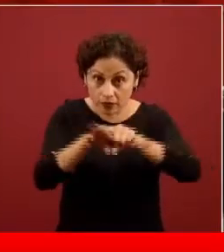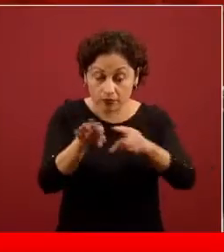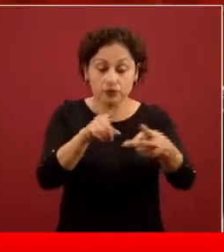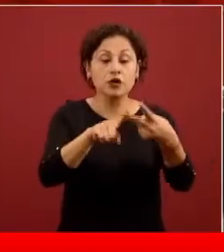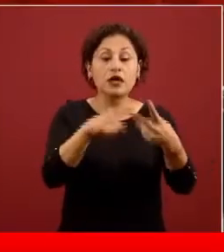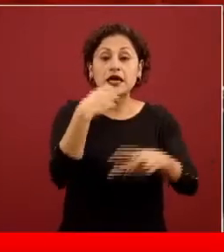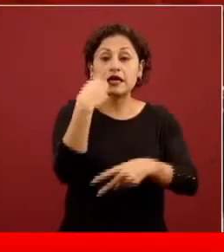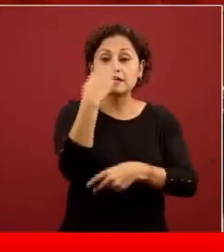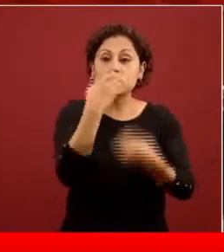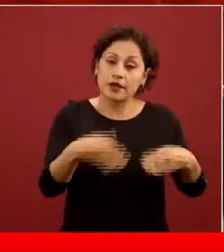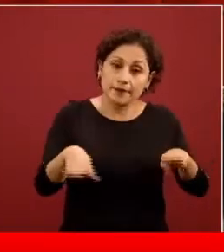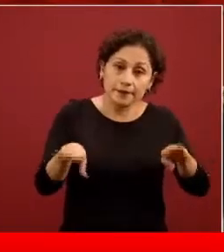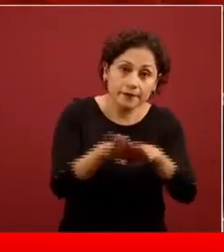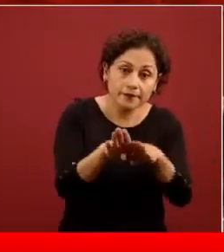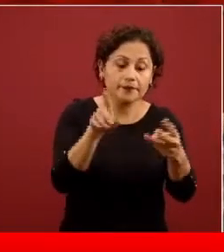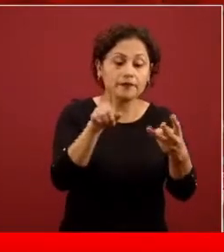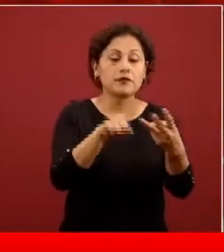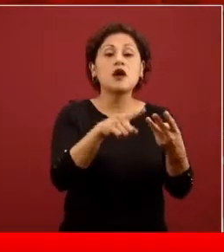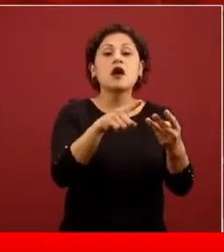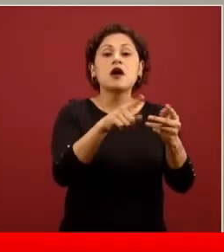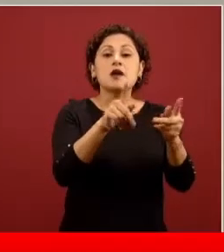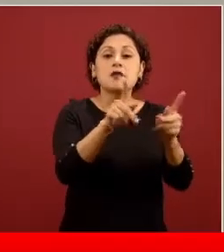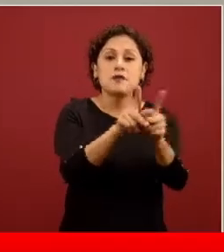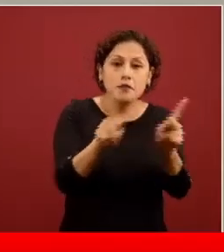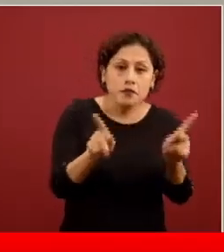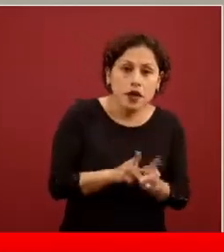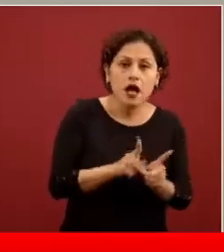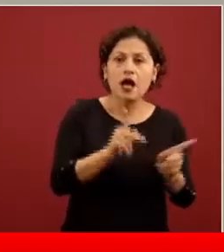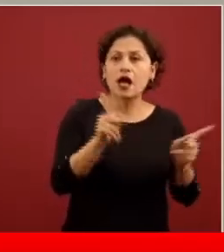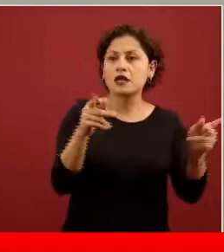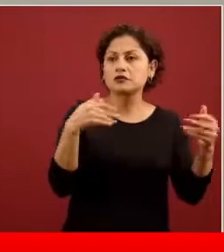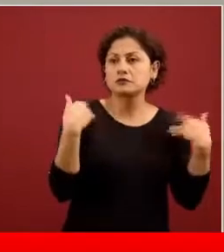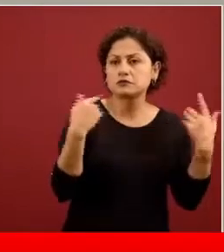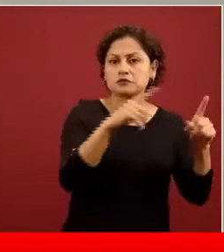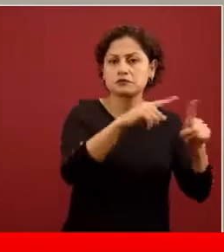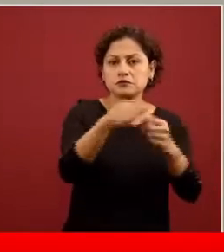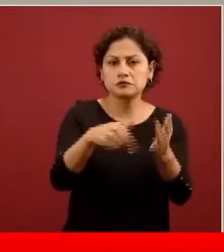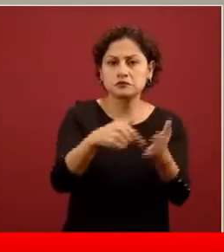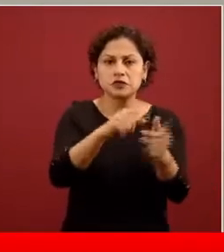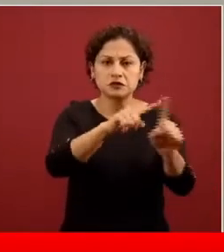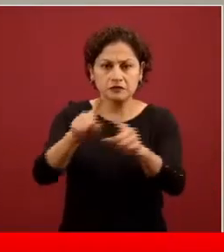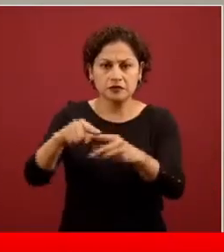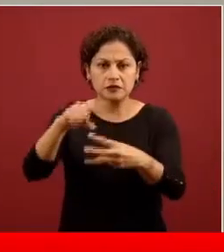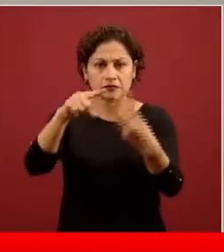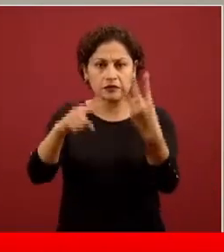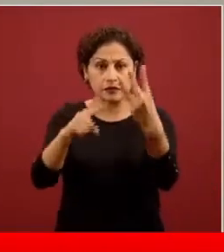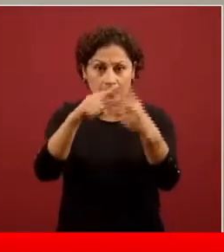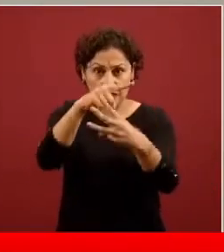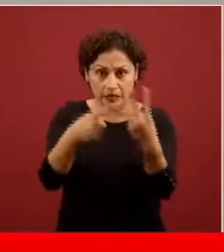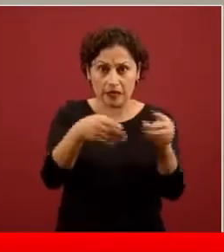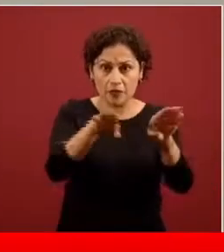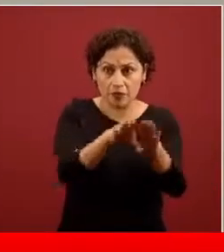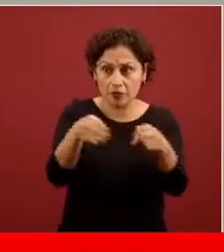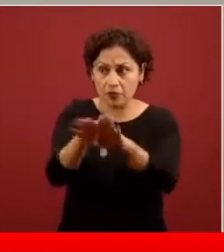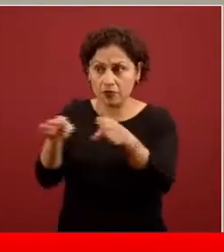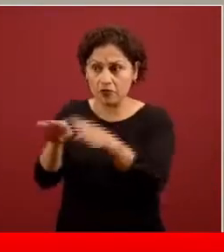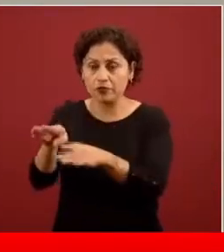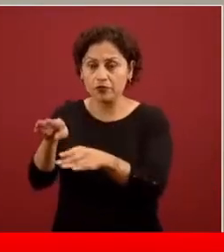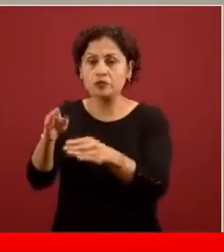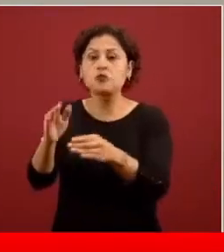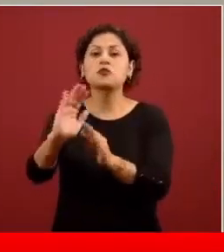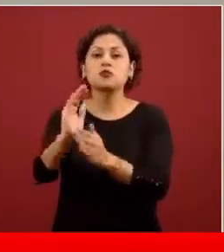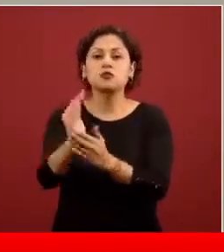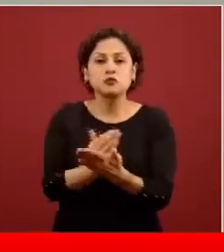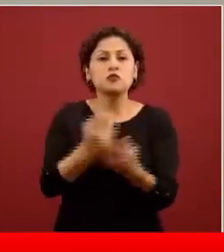podíamos tener un impacto masivo con la reducción de más de 67 millones de personas que